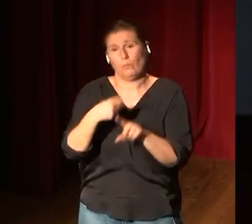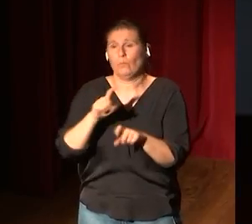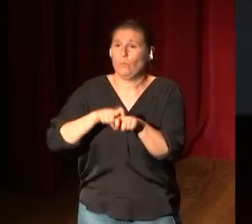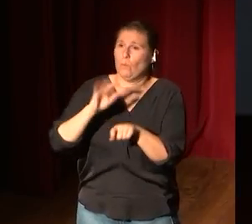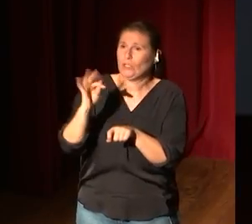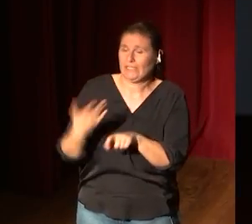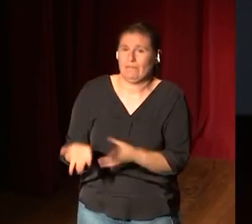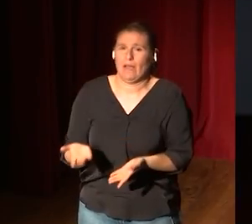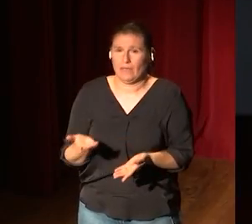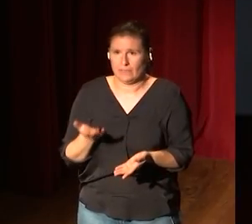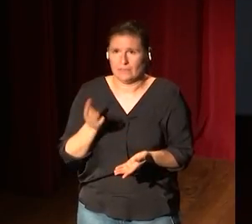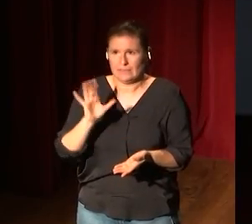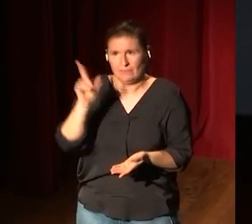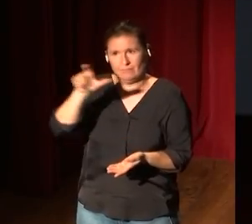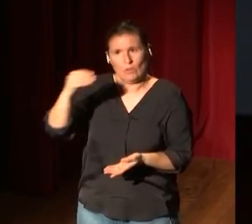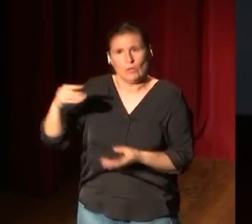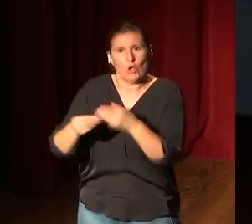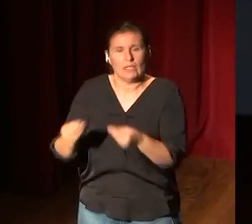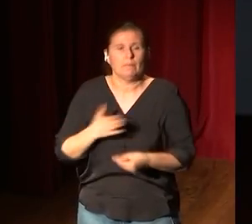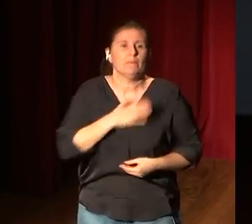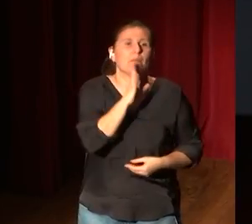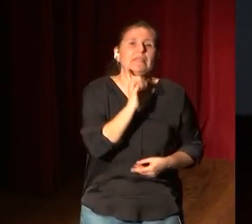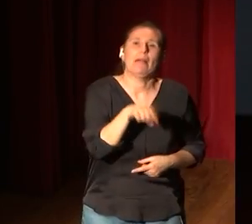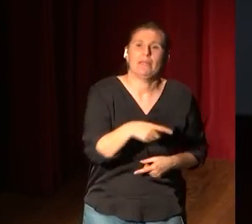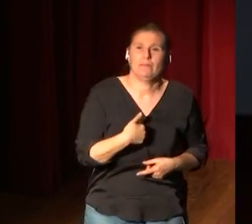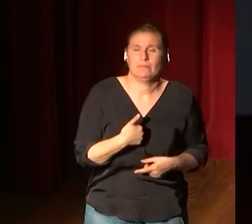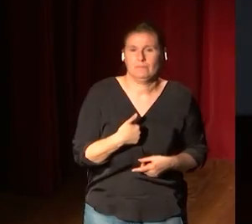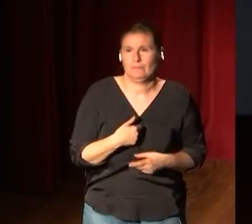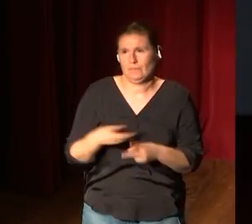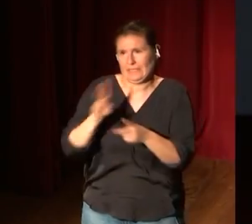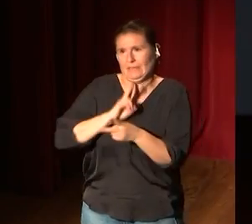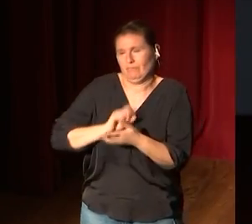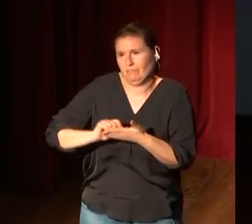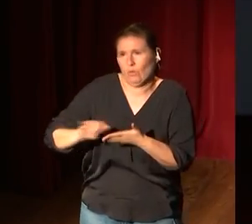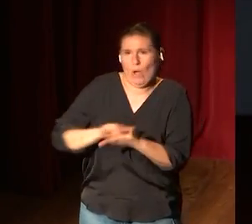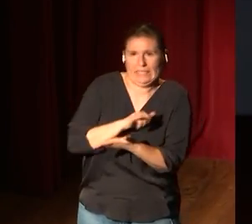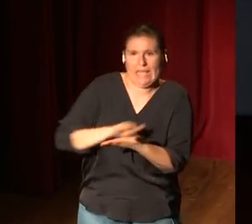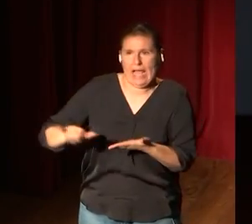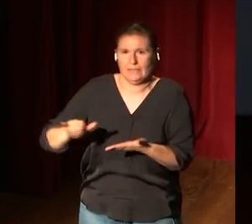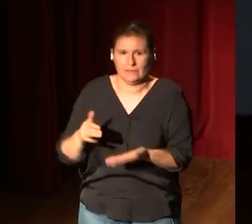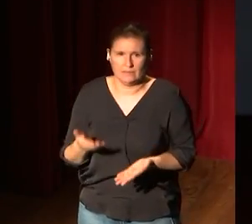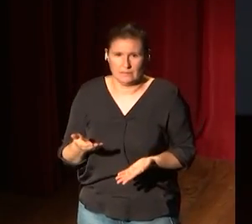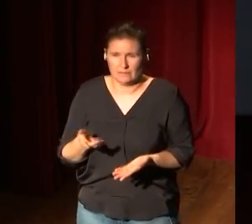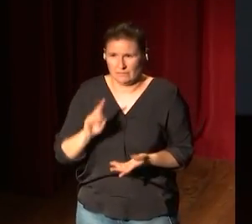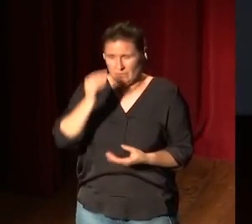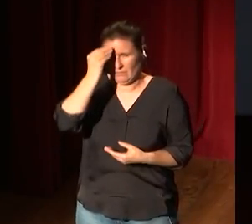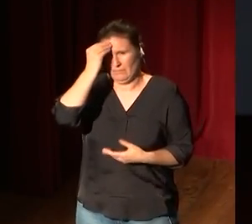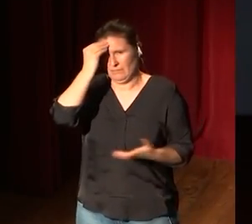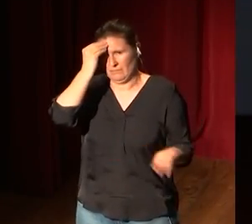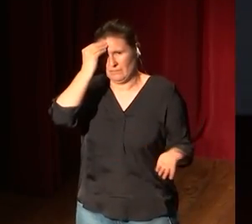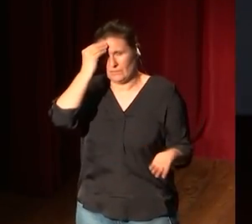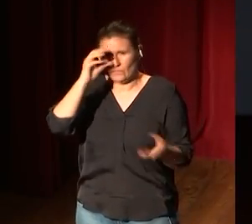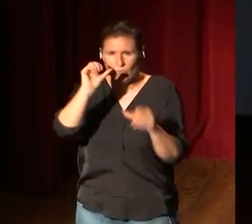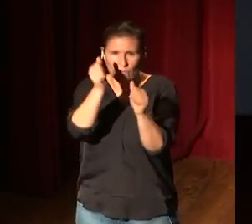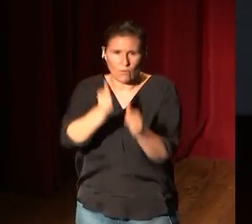es que sí, claro que lo utilizan, pero mi madre también me escribe por WhatsApp y no pensamos en que la